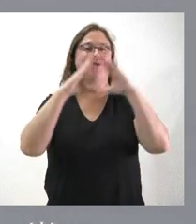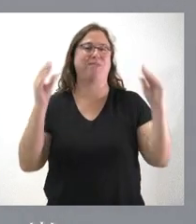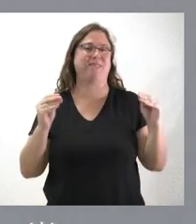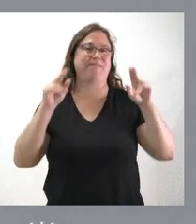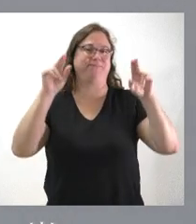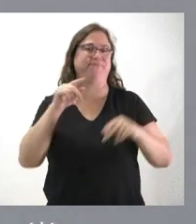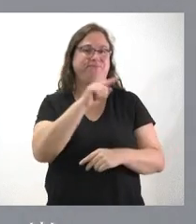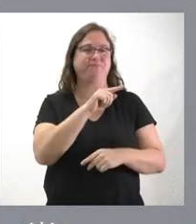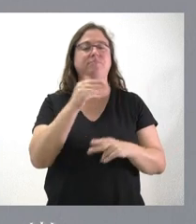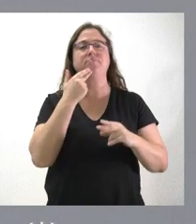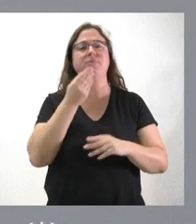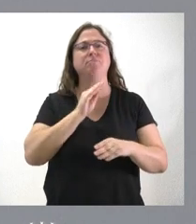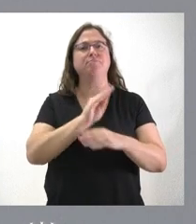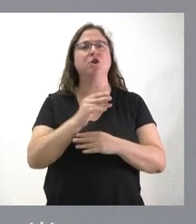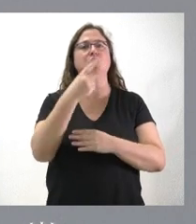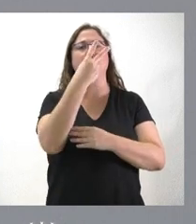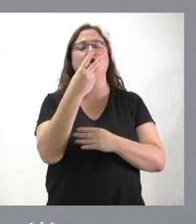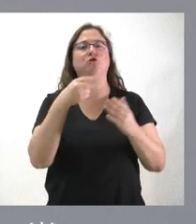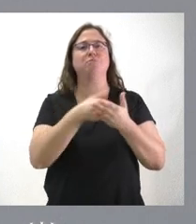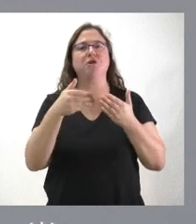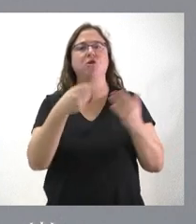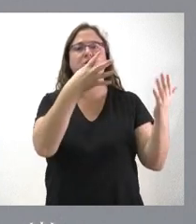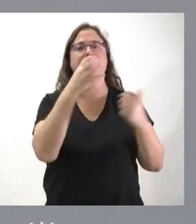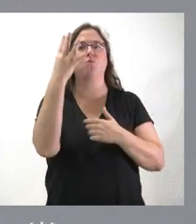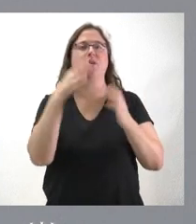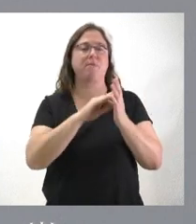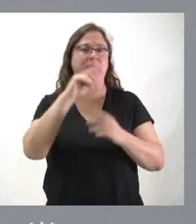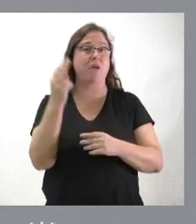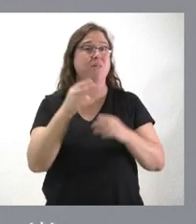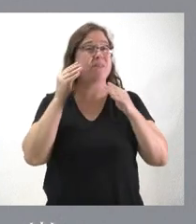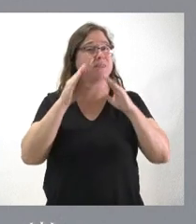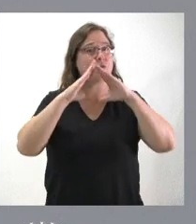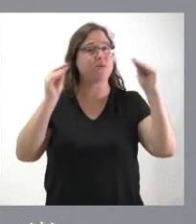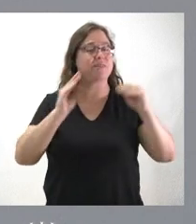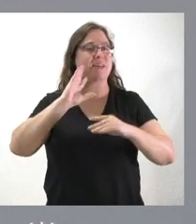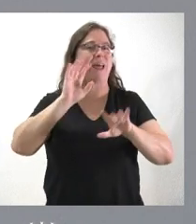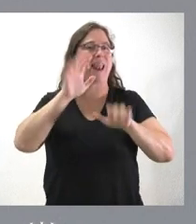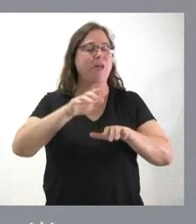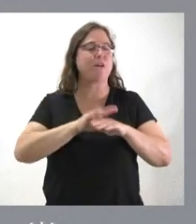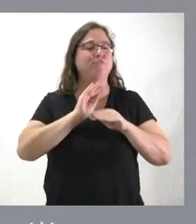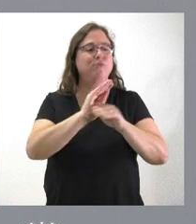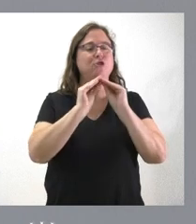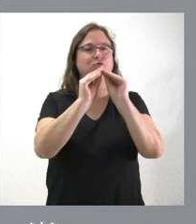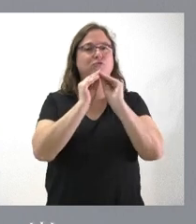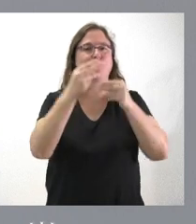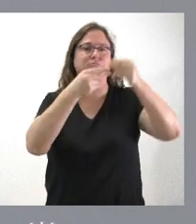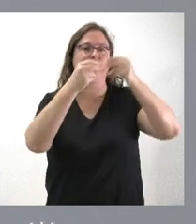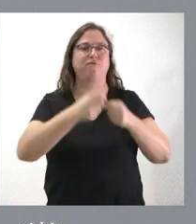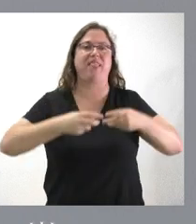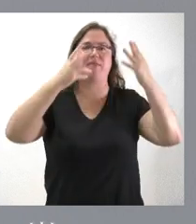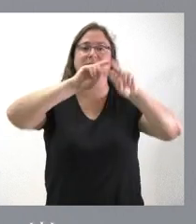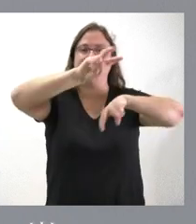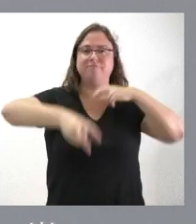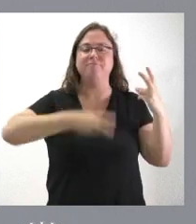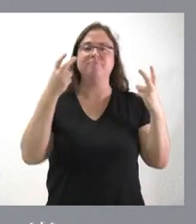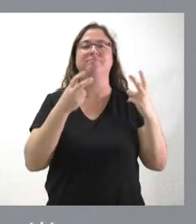de 2.940.000 euros a la Universidad de León para financiar las obras en este edificio, para convertirlo